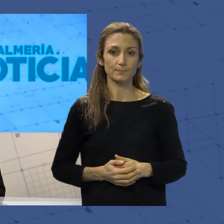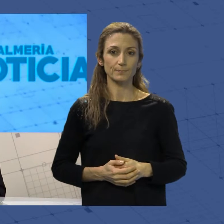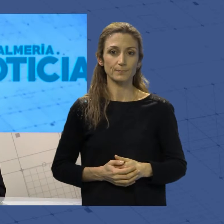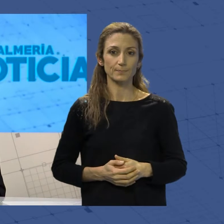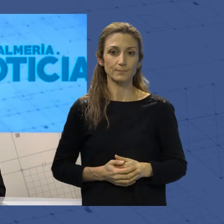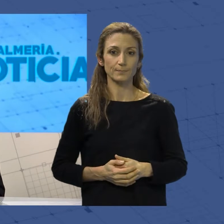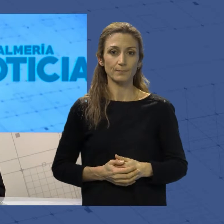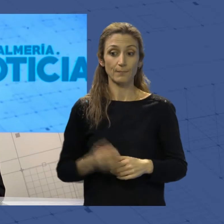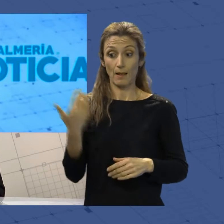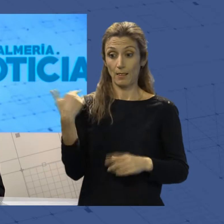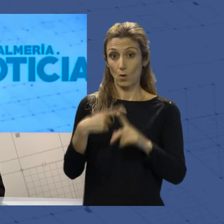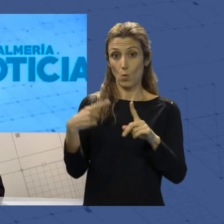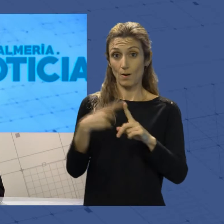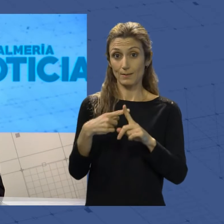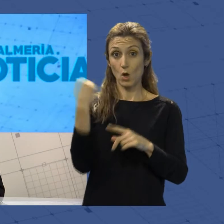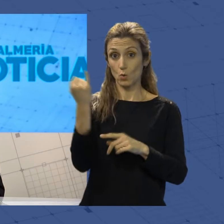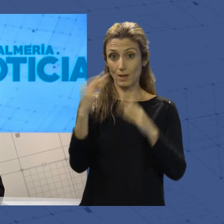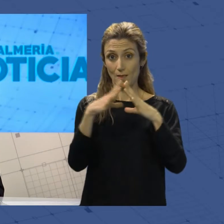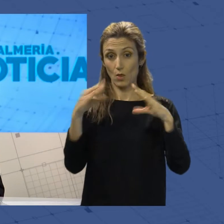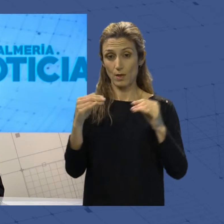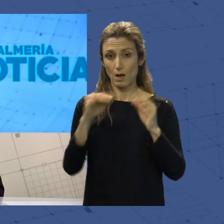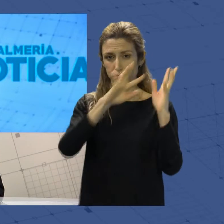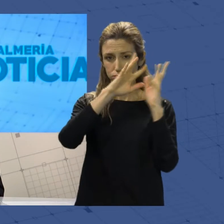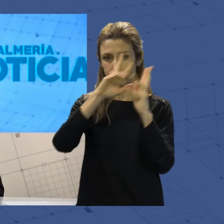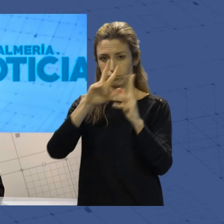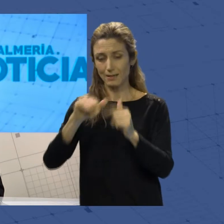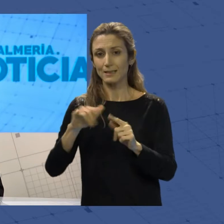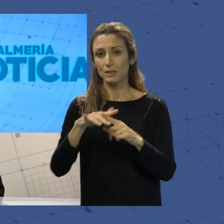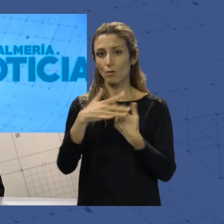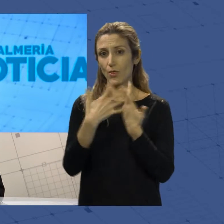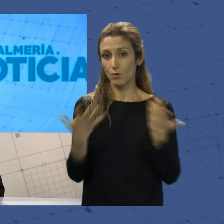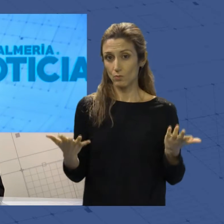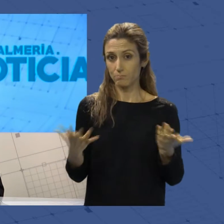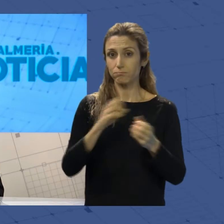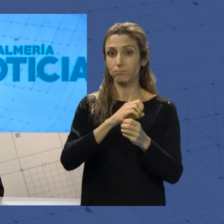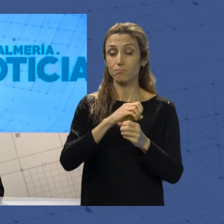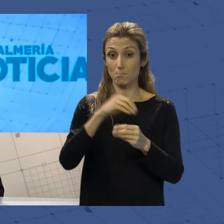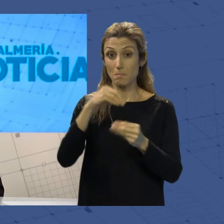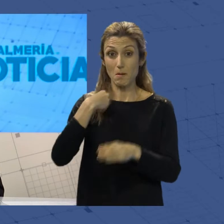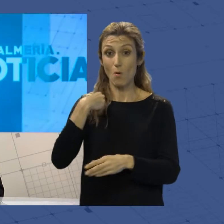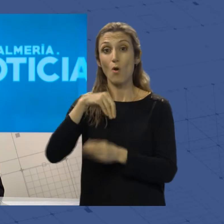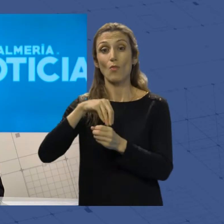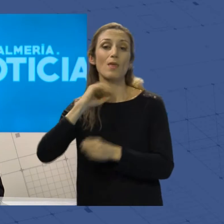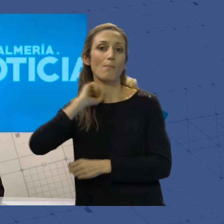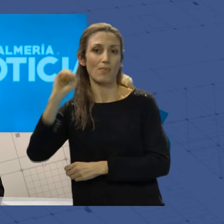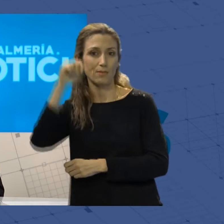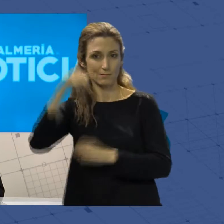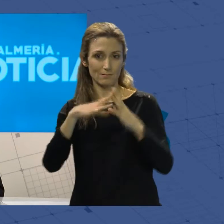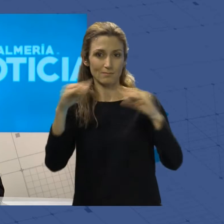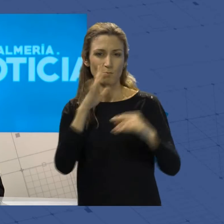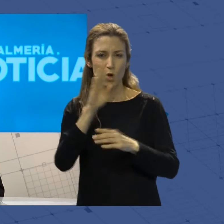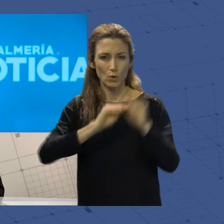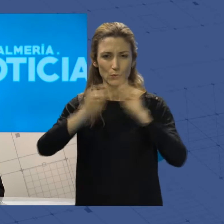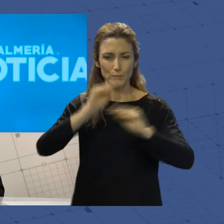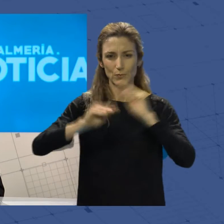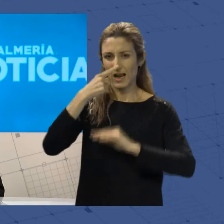El jueves la Junta de Andalucía hacía balance de la situación de la dependencia en nuestra provincia, donde se resolvieron el